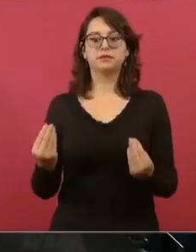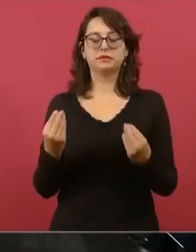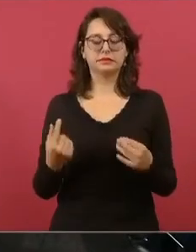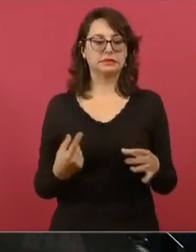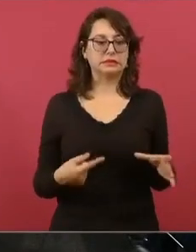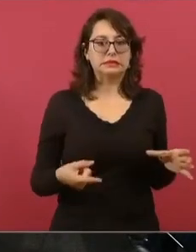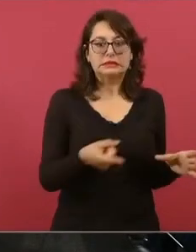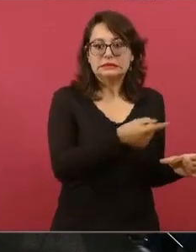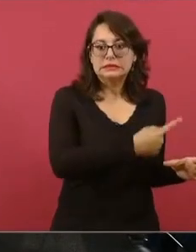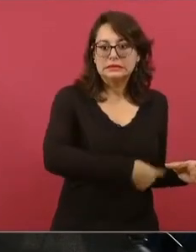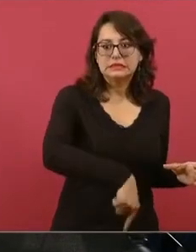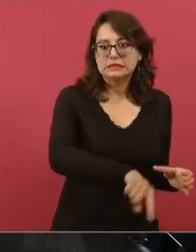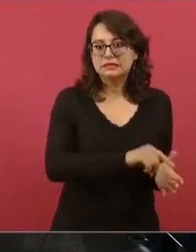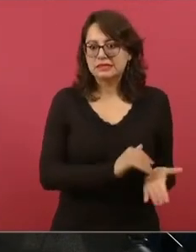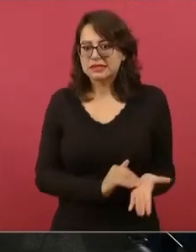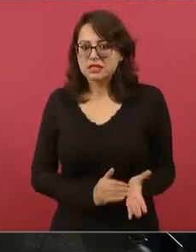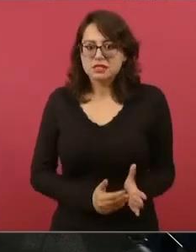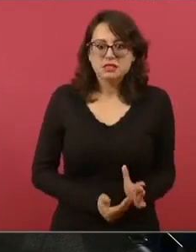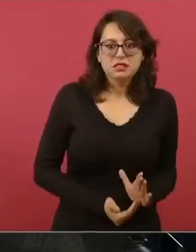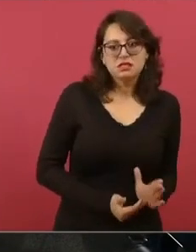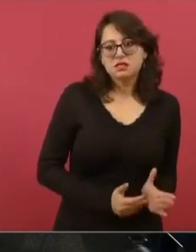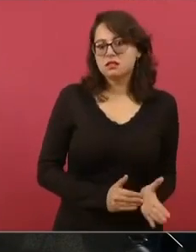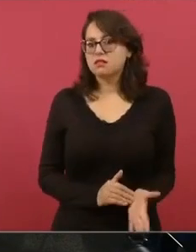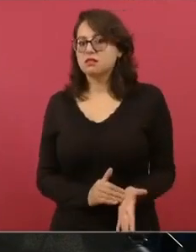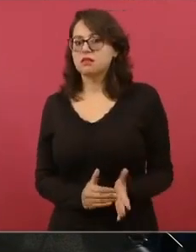los potentados,